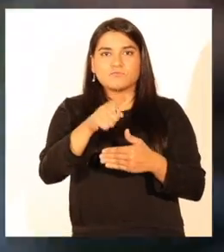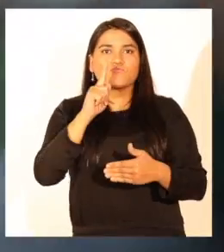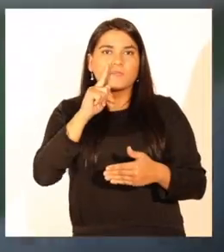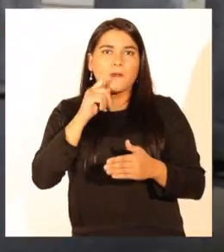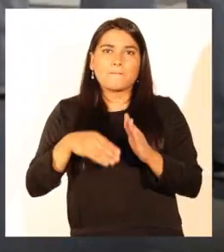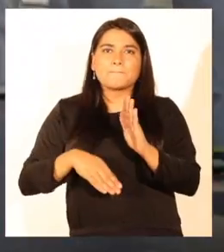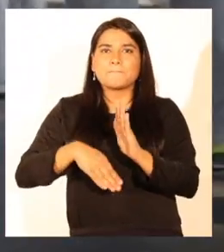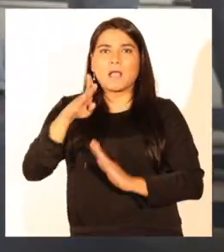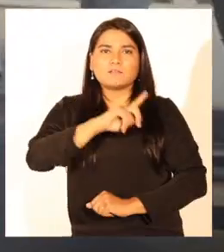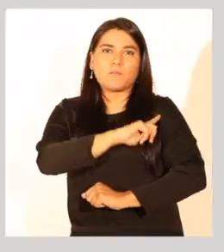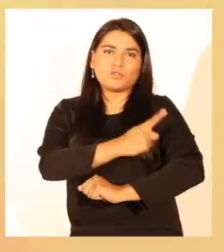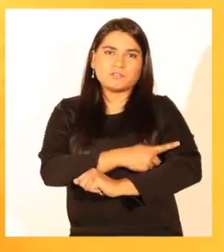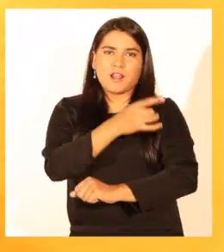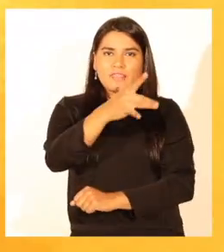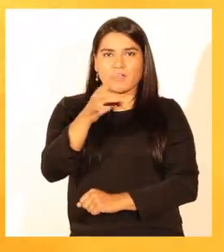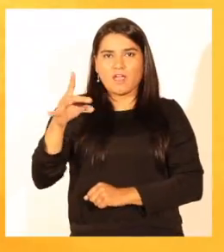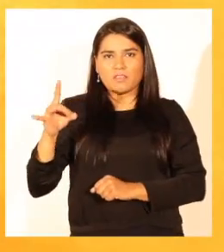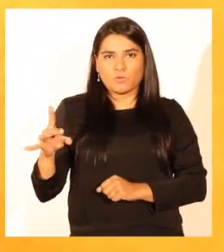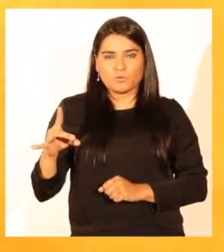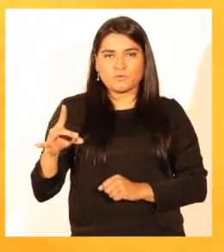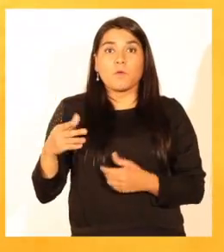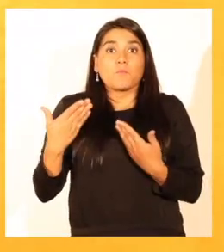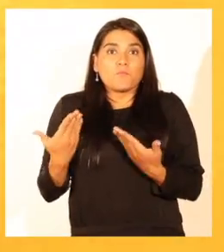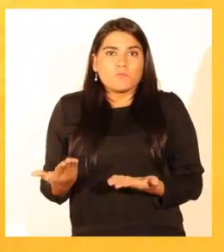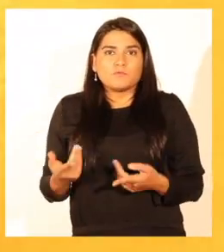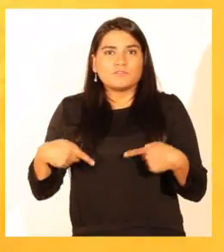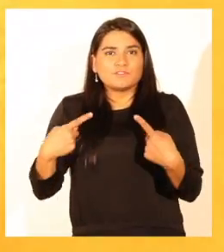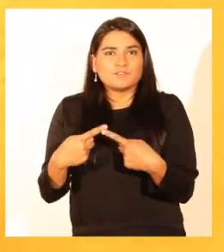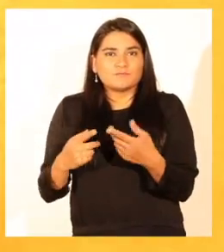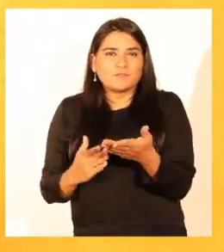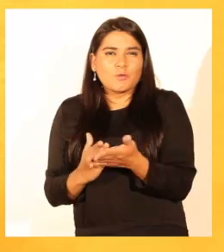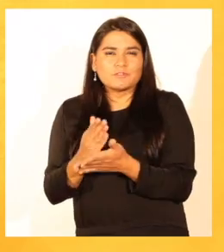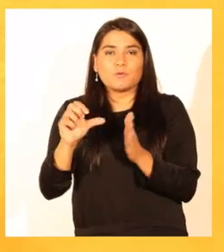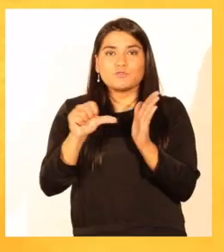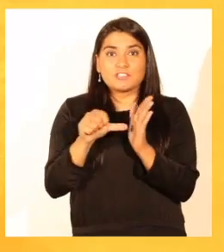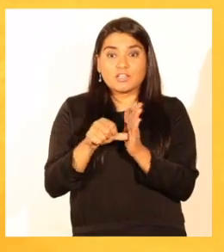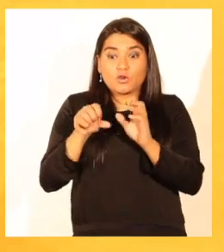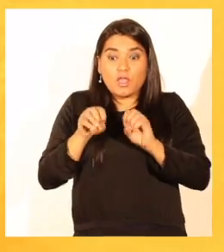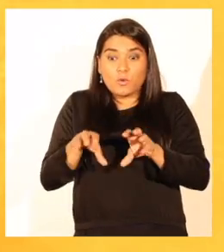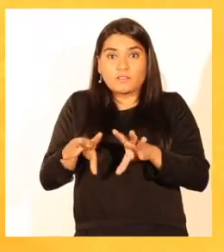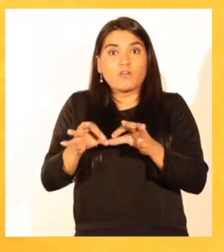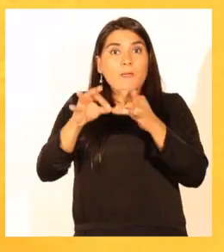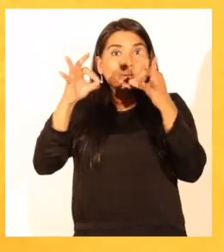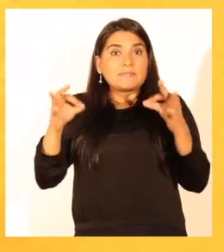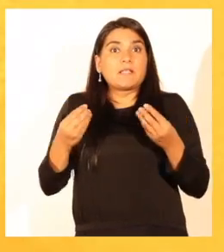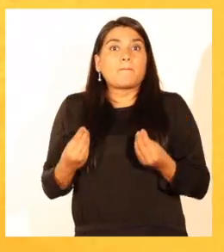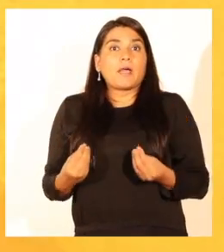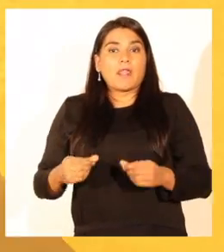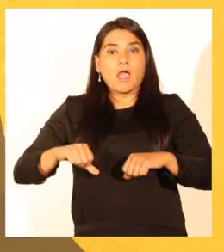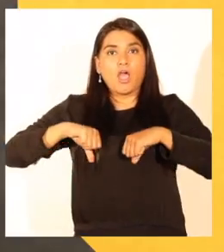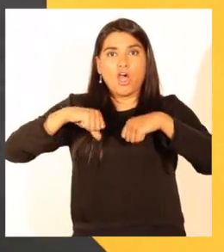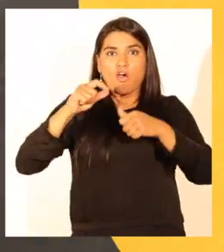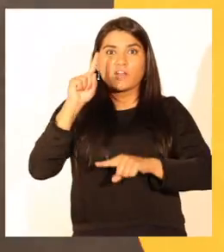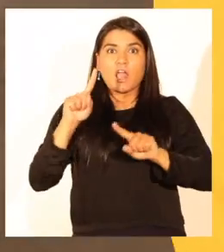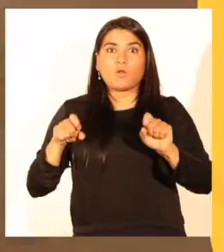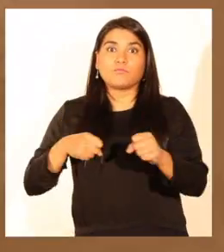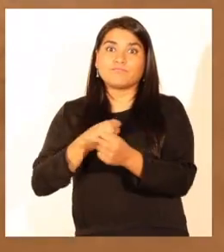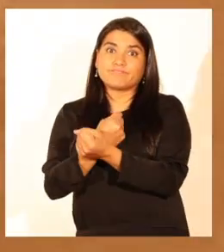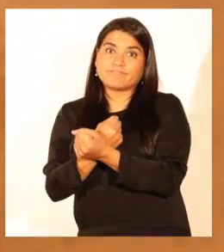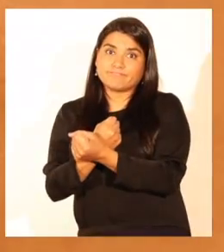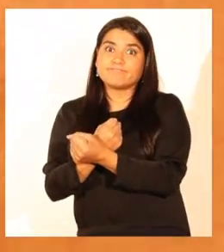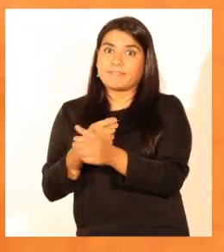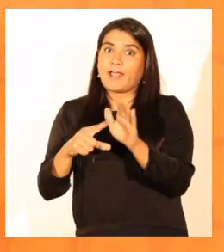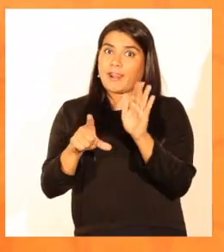con el mayor potencial de cada uno. Por ello hemos iniciado un centro educativo especial para jóvenes infractores de ley,